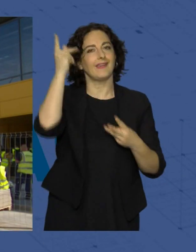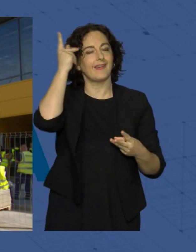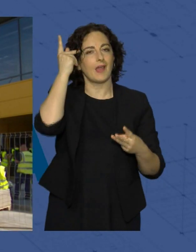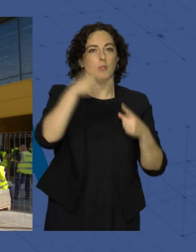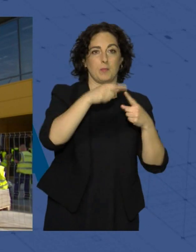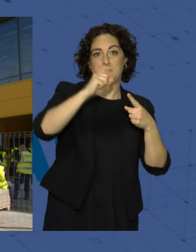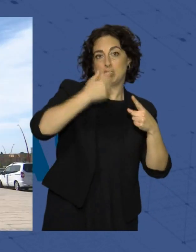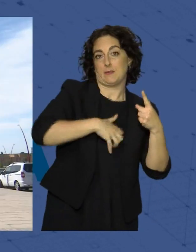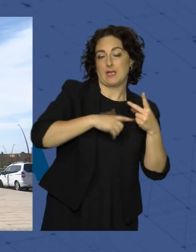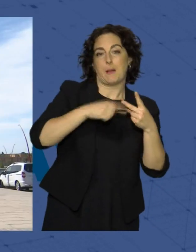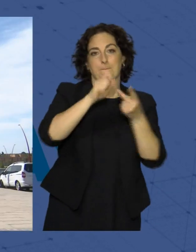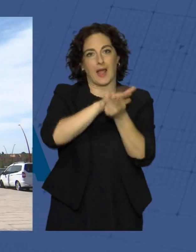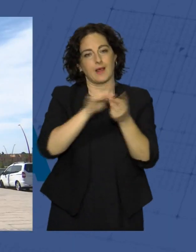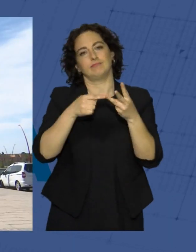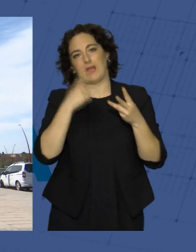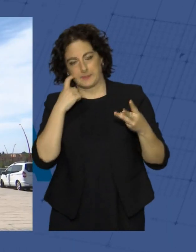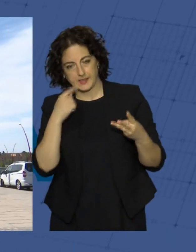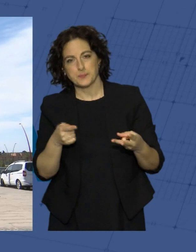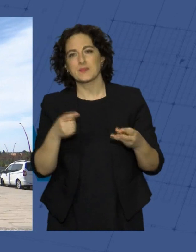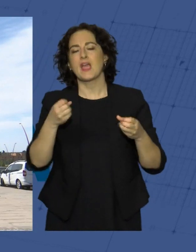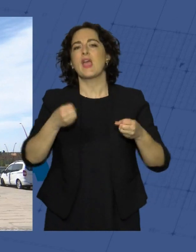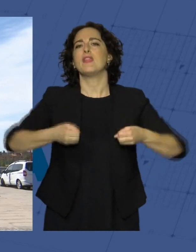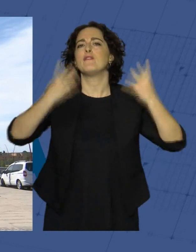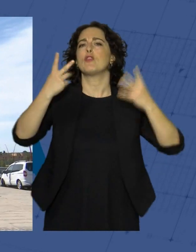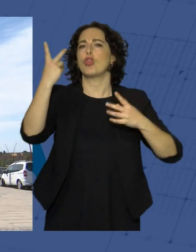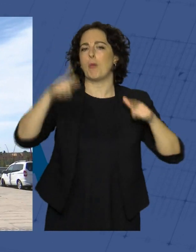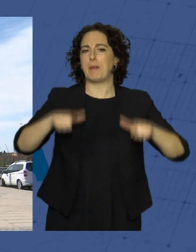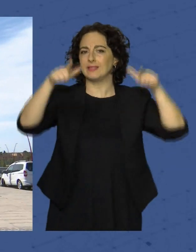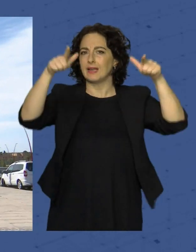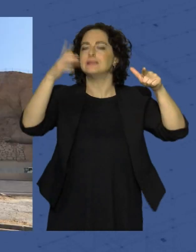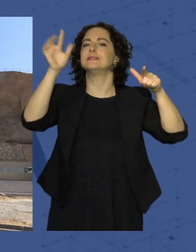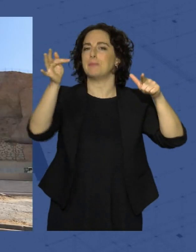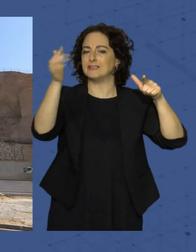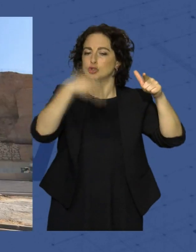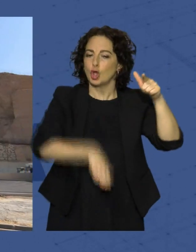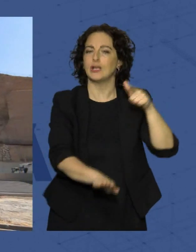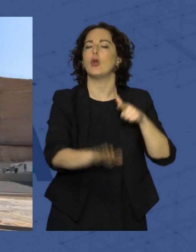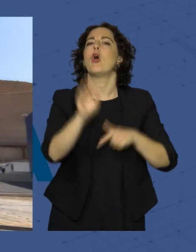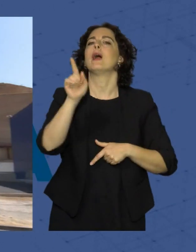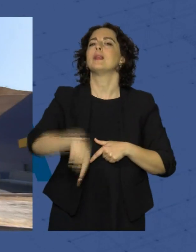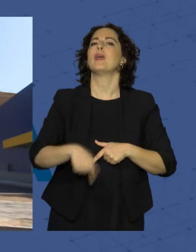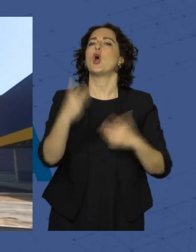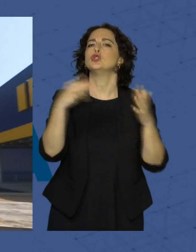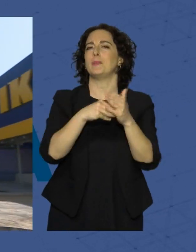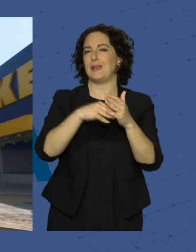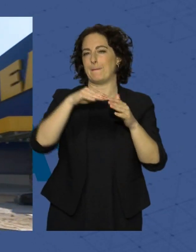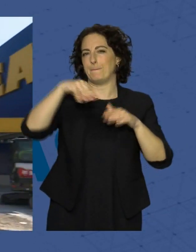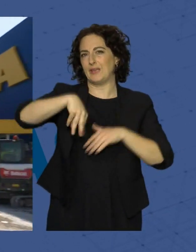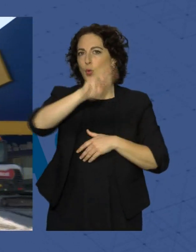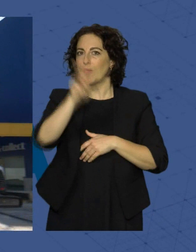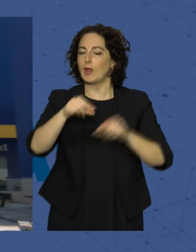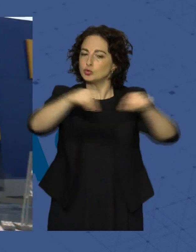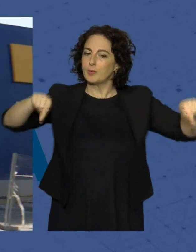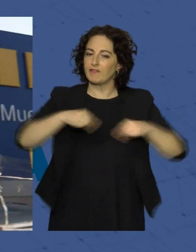Sevilla o Málaga. El edificio de dos plantas más sótano cuenta con casi 8.000 metros cuadrados de superficie comercial